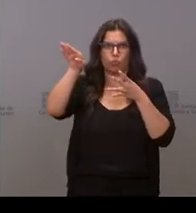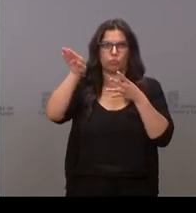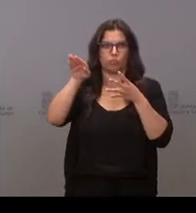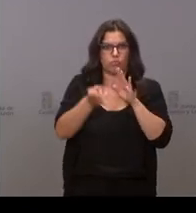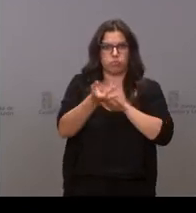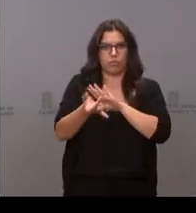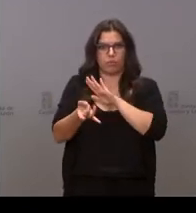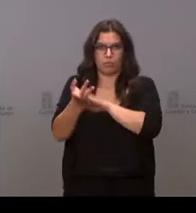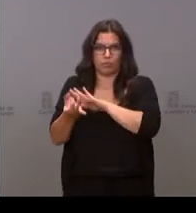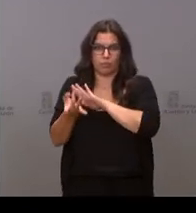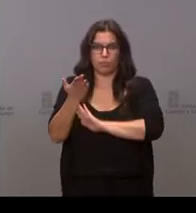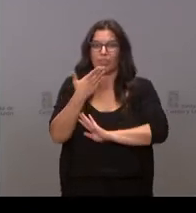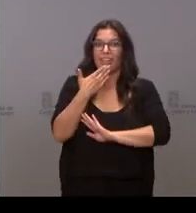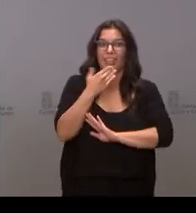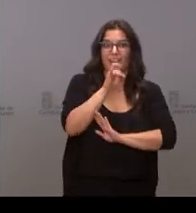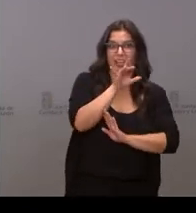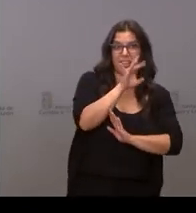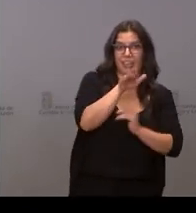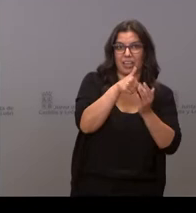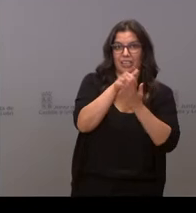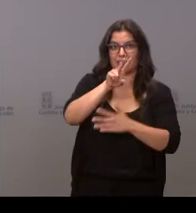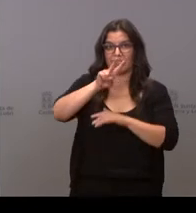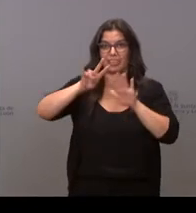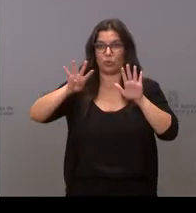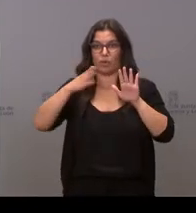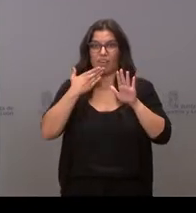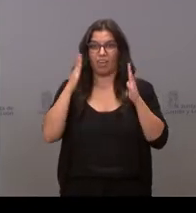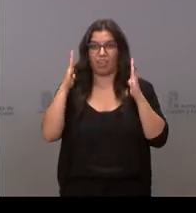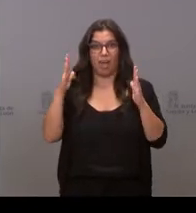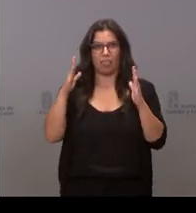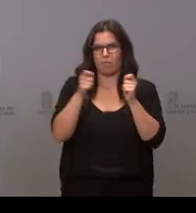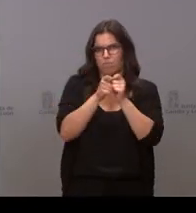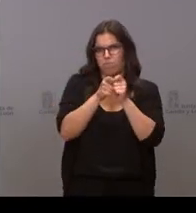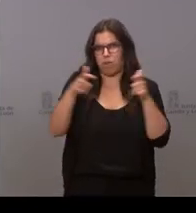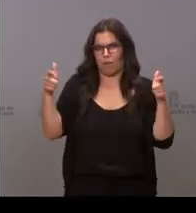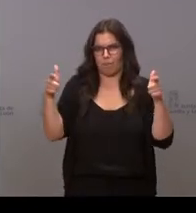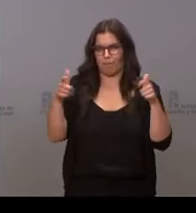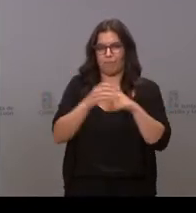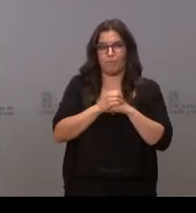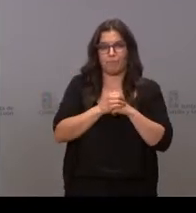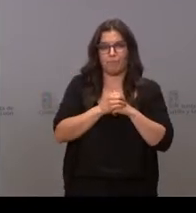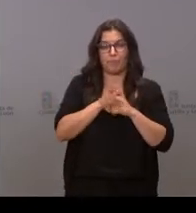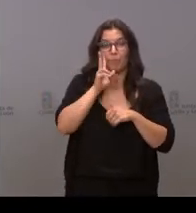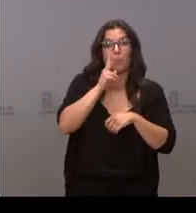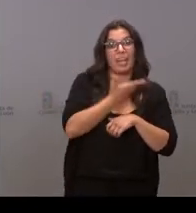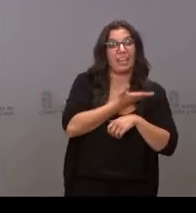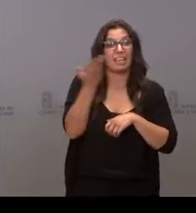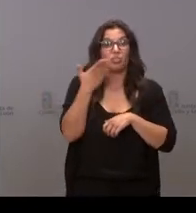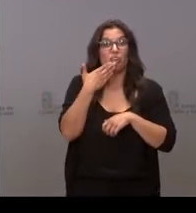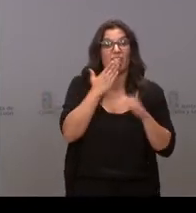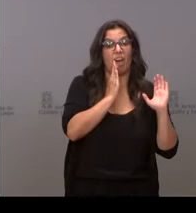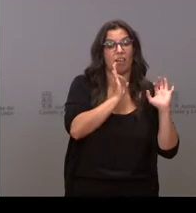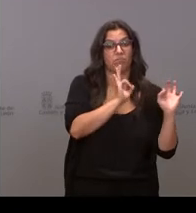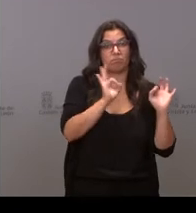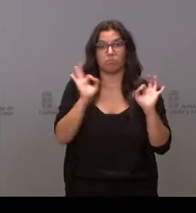en la población entre 15 y 29 años. Ven ustedes que el resto de los grupos poblacionales siguen